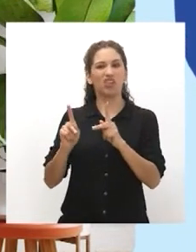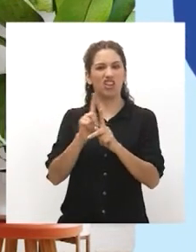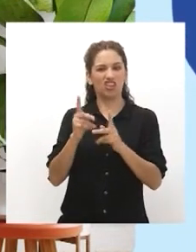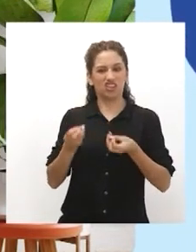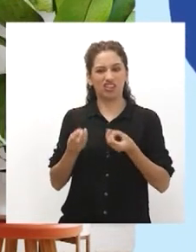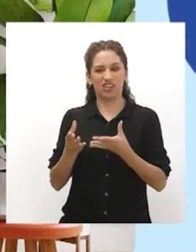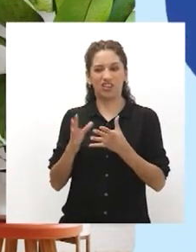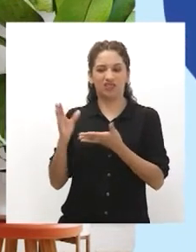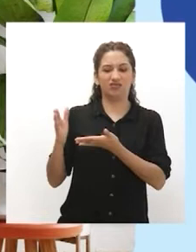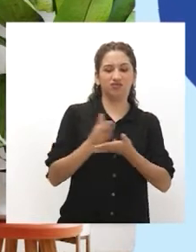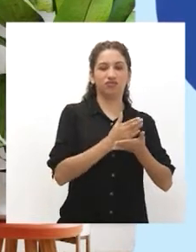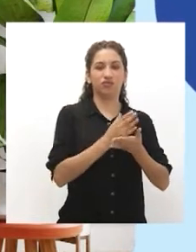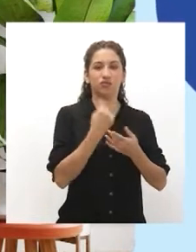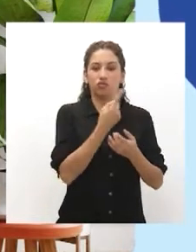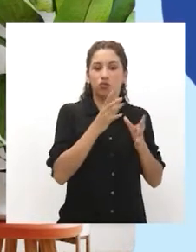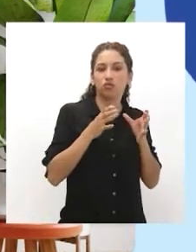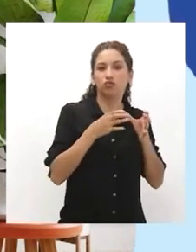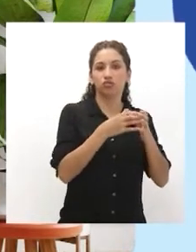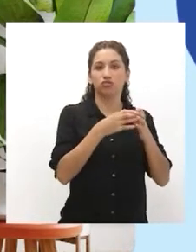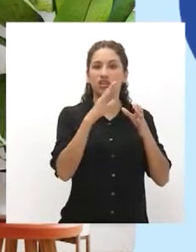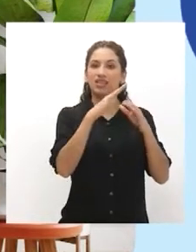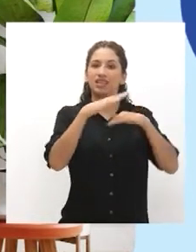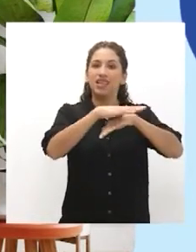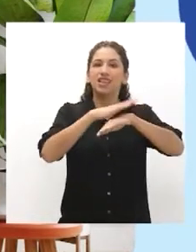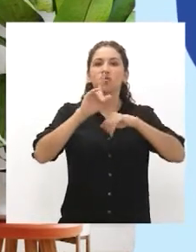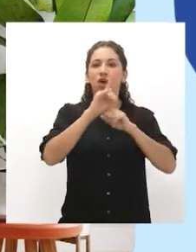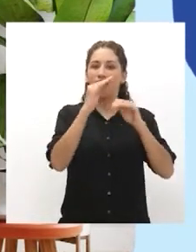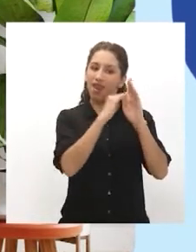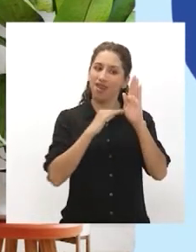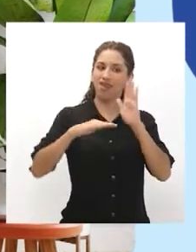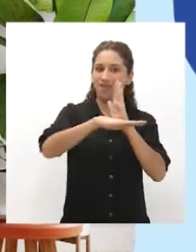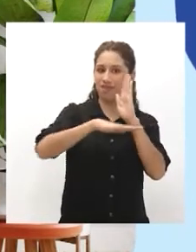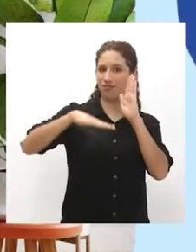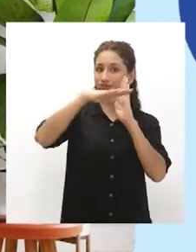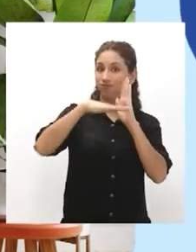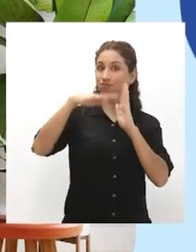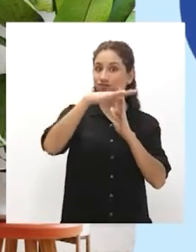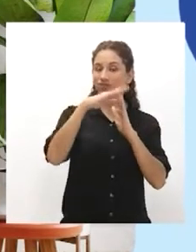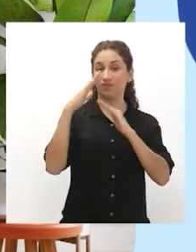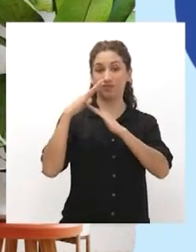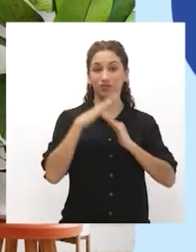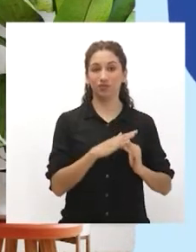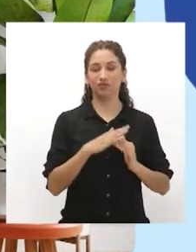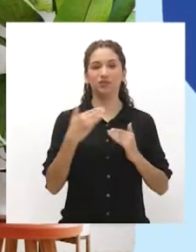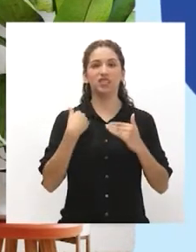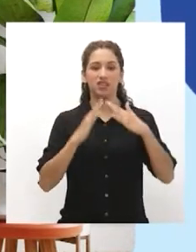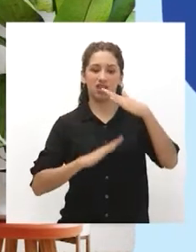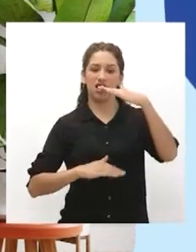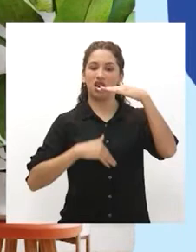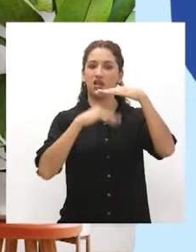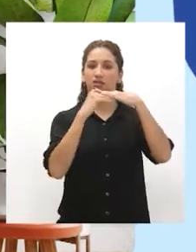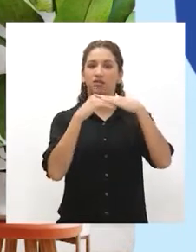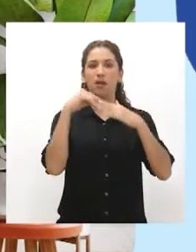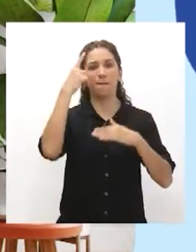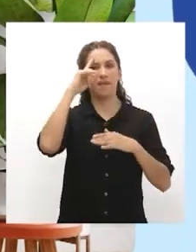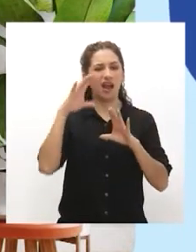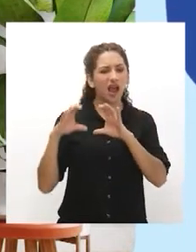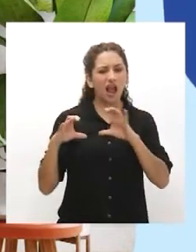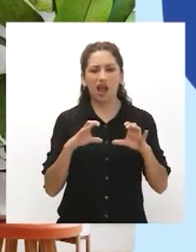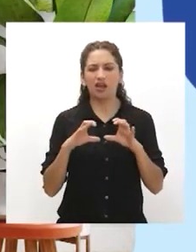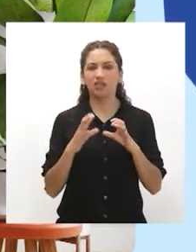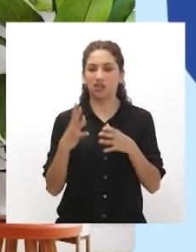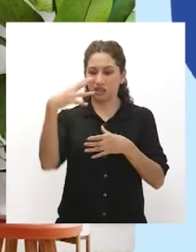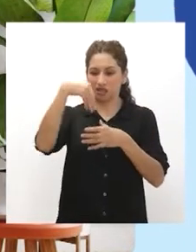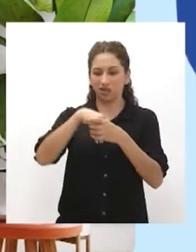culturalmente estigmatizadas. Este nivel de discriminación se traduce en una verdadera limitación para el